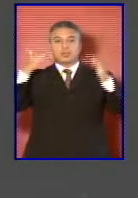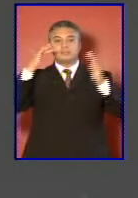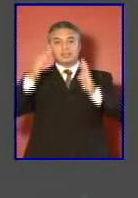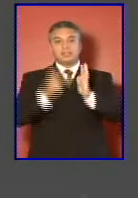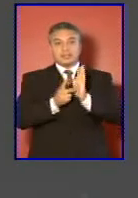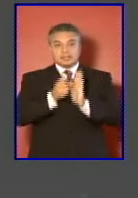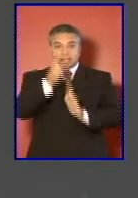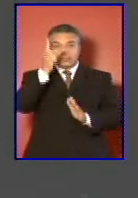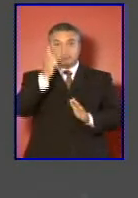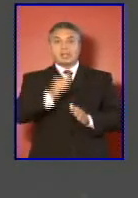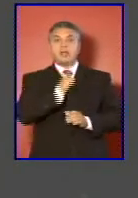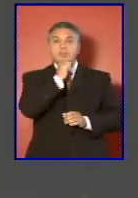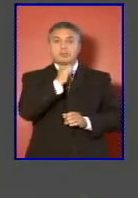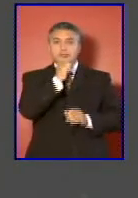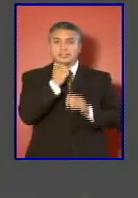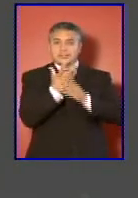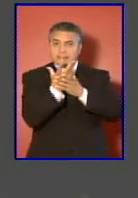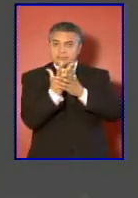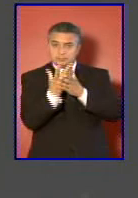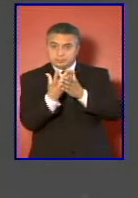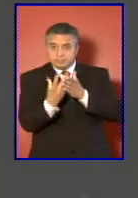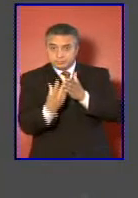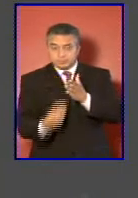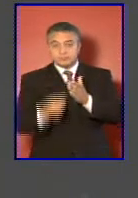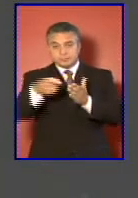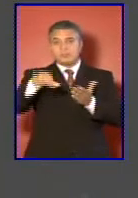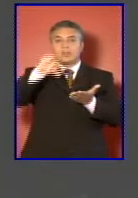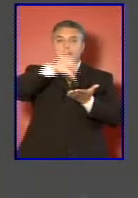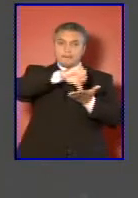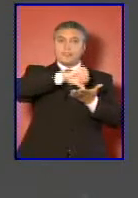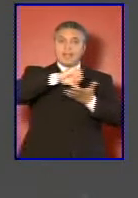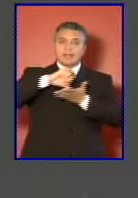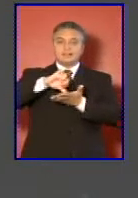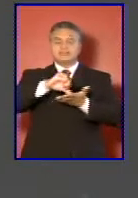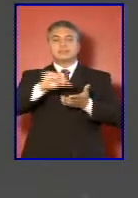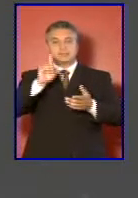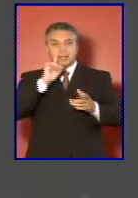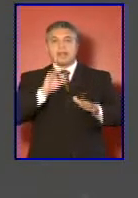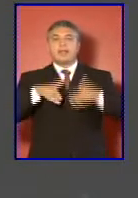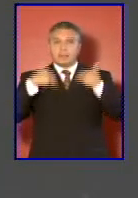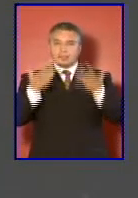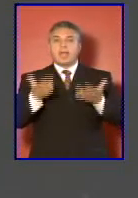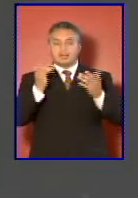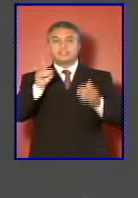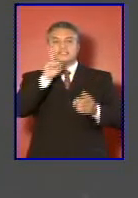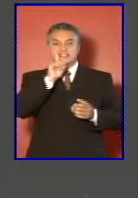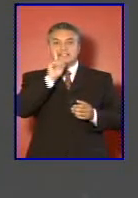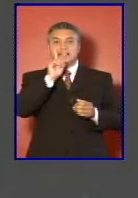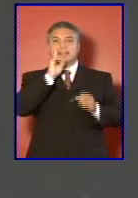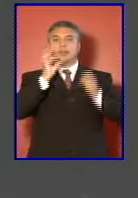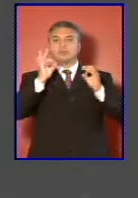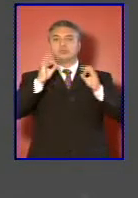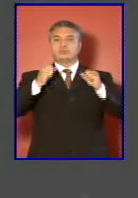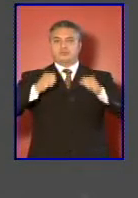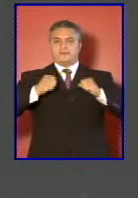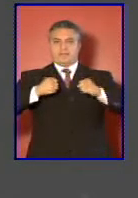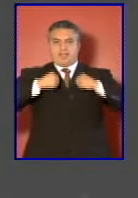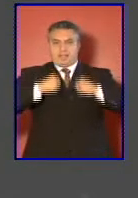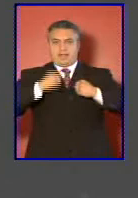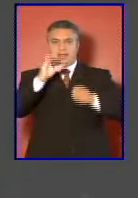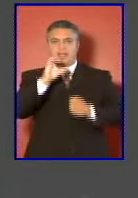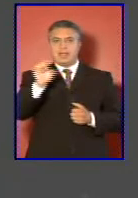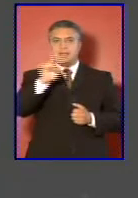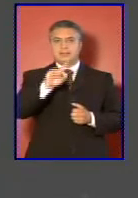superan la pobreza, son países que dan y tienen estabilidad. Más aún,